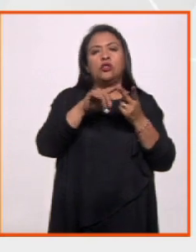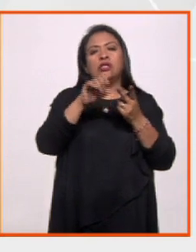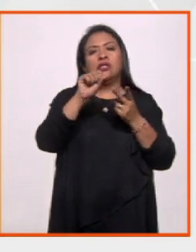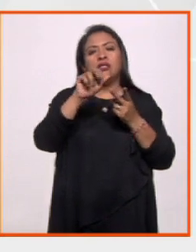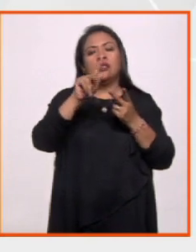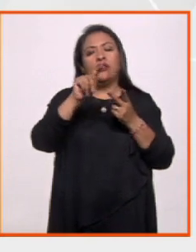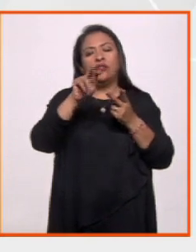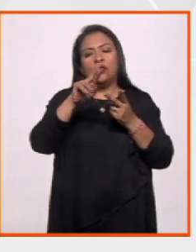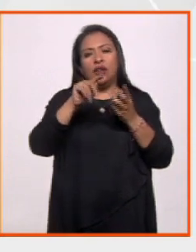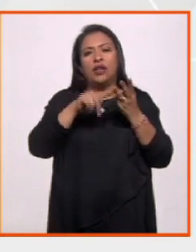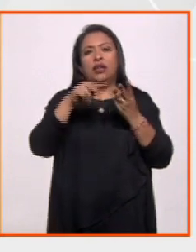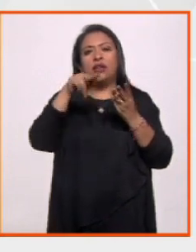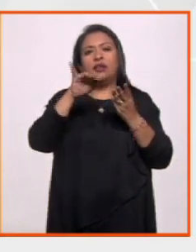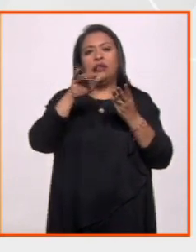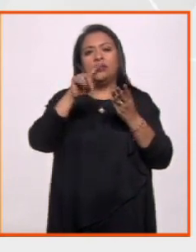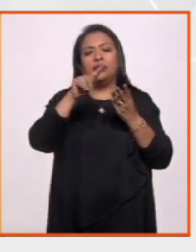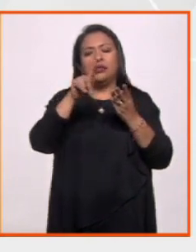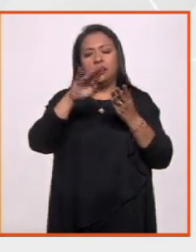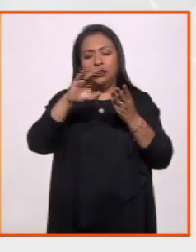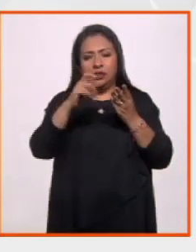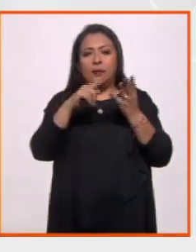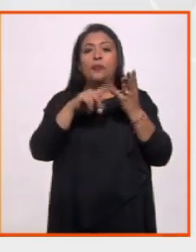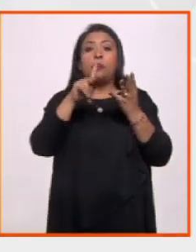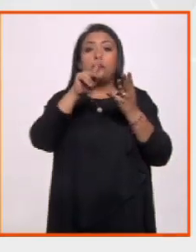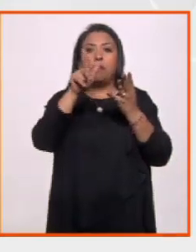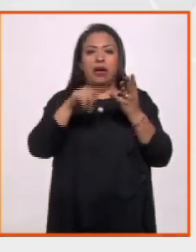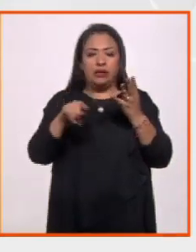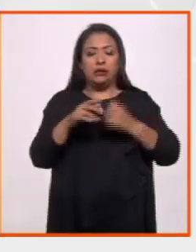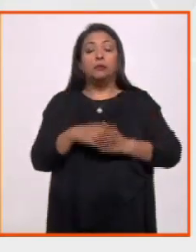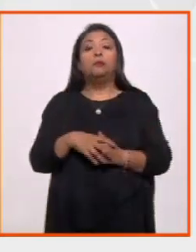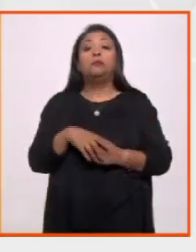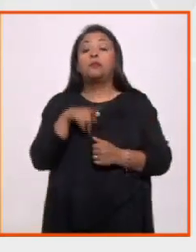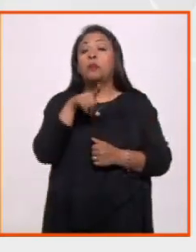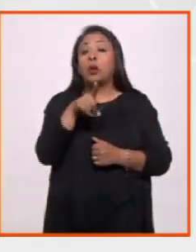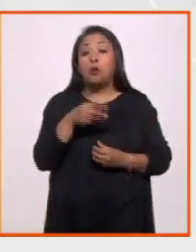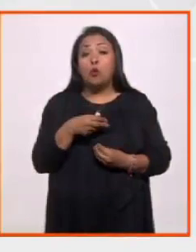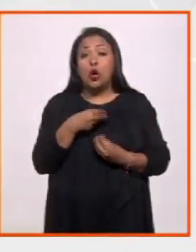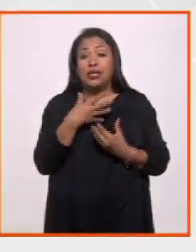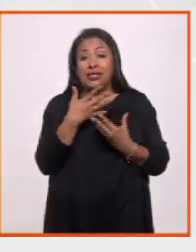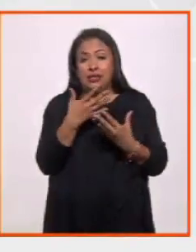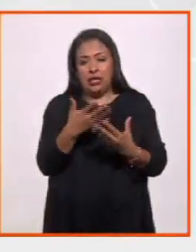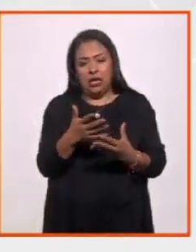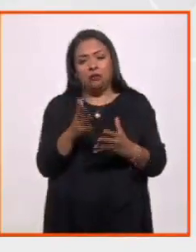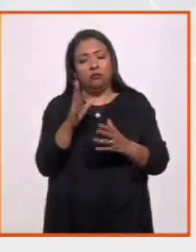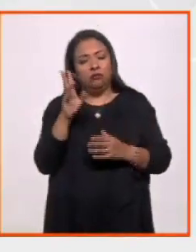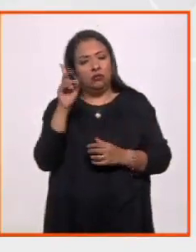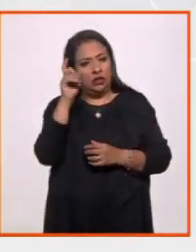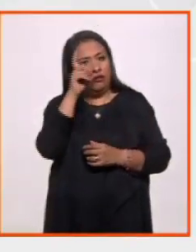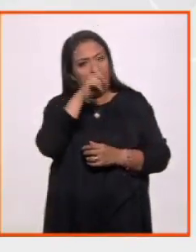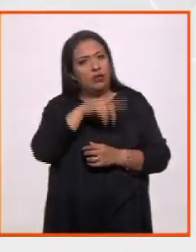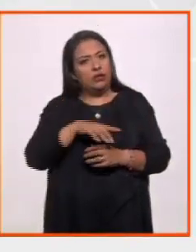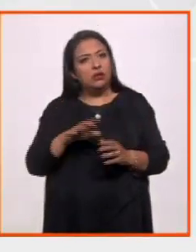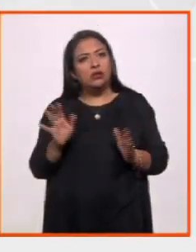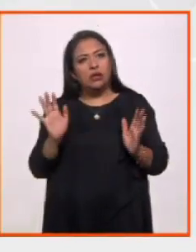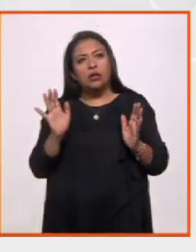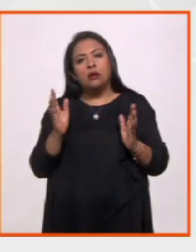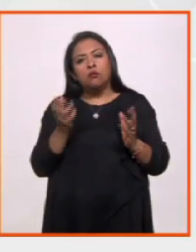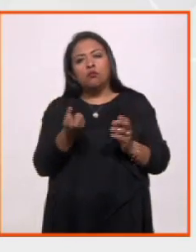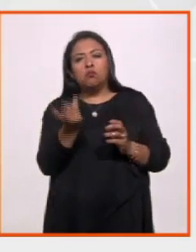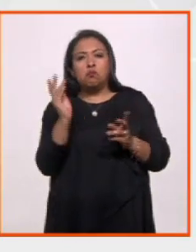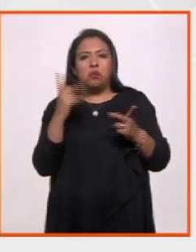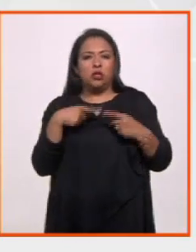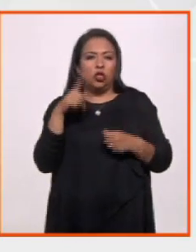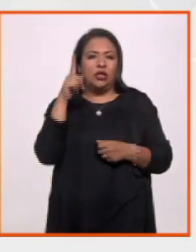Sartre, Friedrich Nietzsche y Octavio Paz. La poesía es difícil. Para mucha